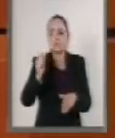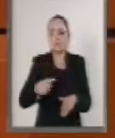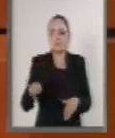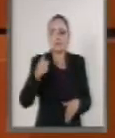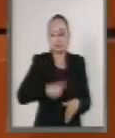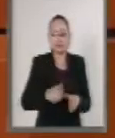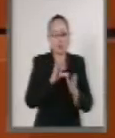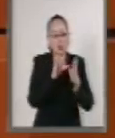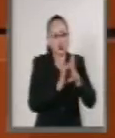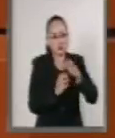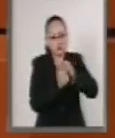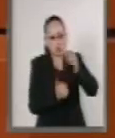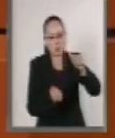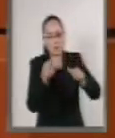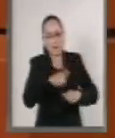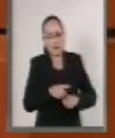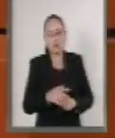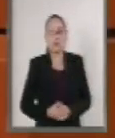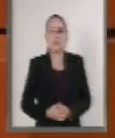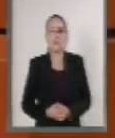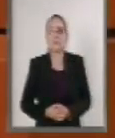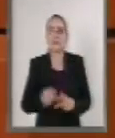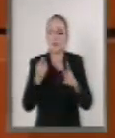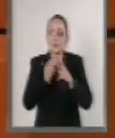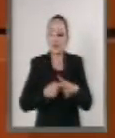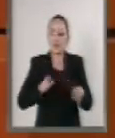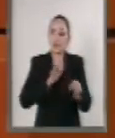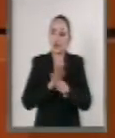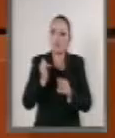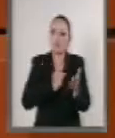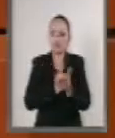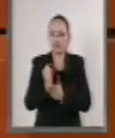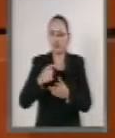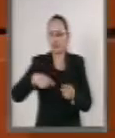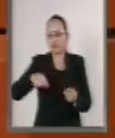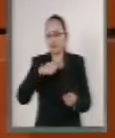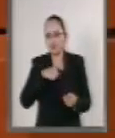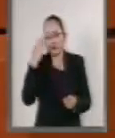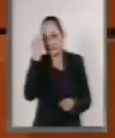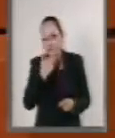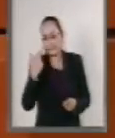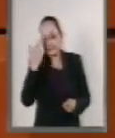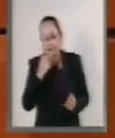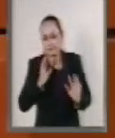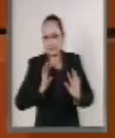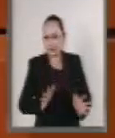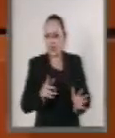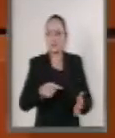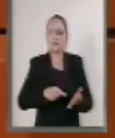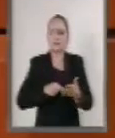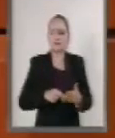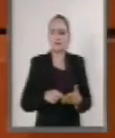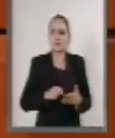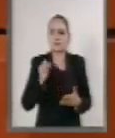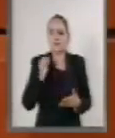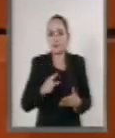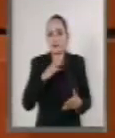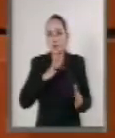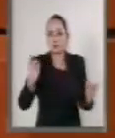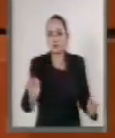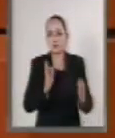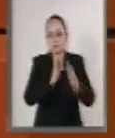constitucional. Empezamos por los dictámenes que hemos evaluado y llevado a cabo